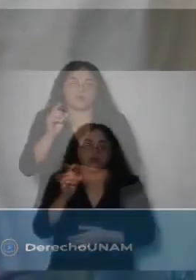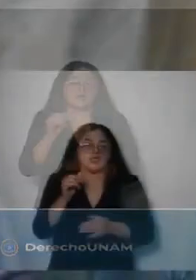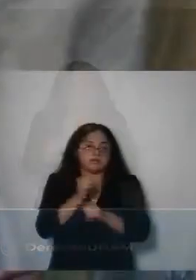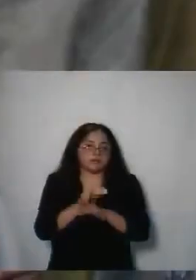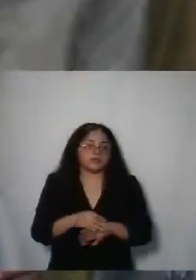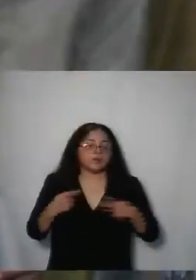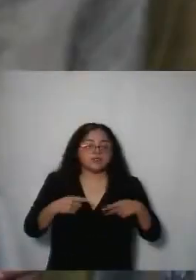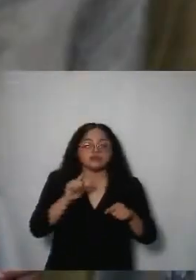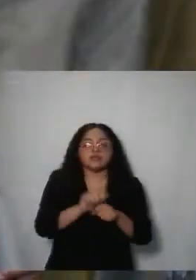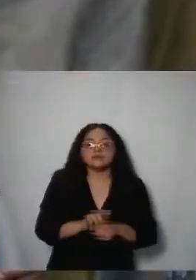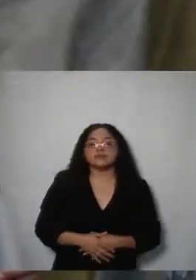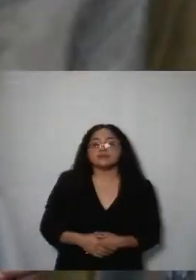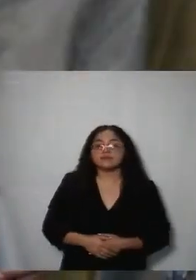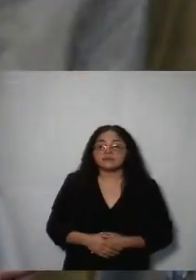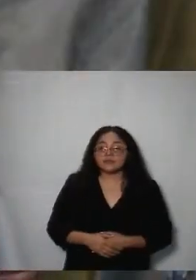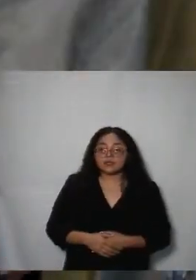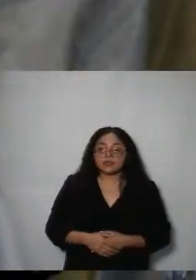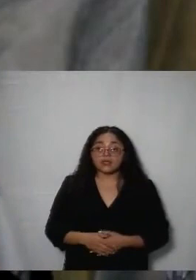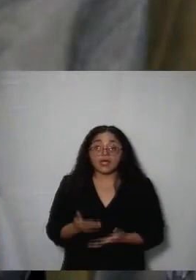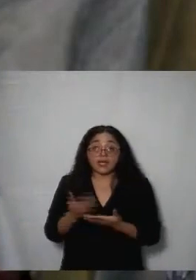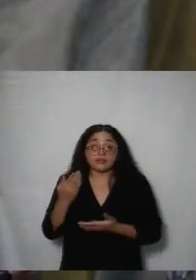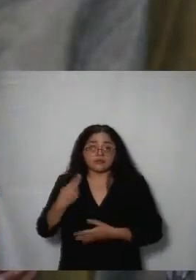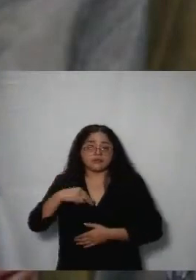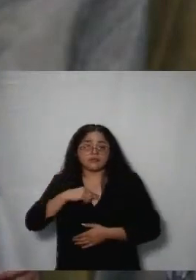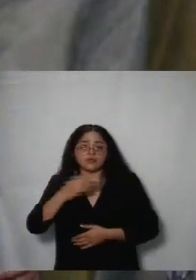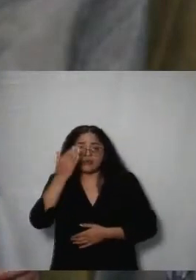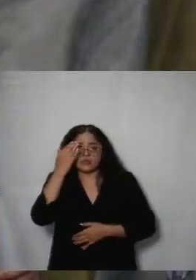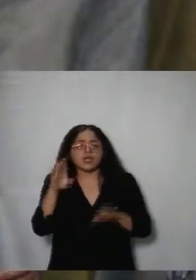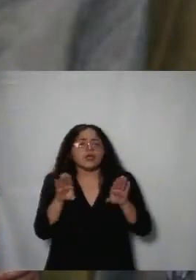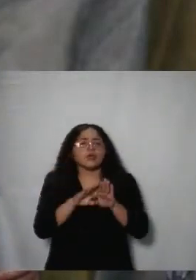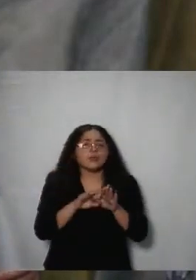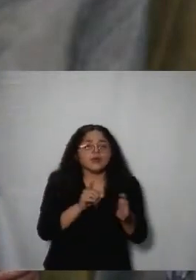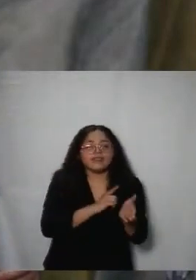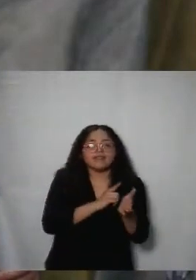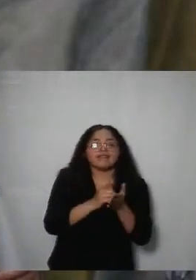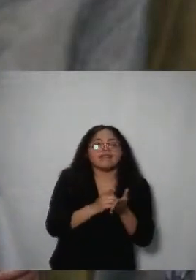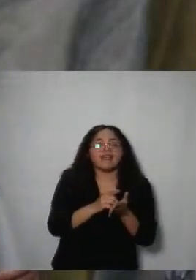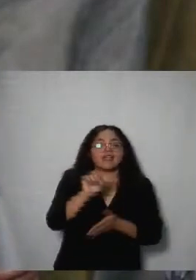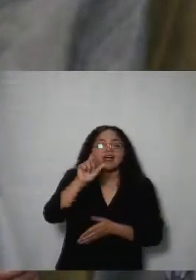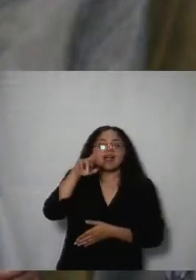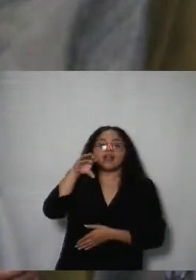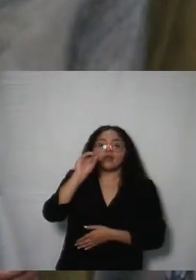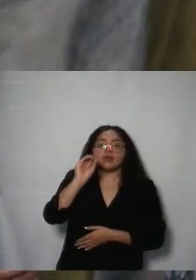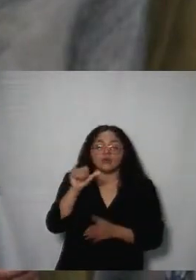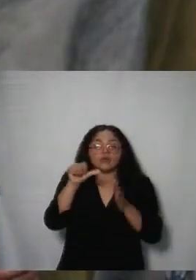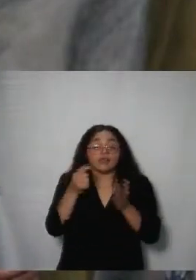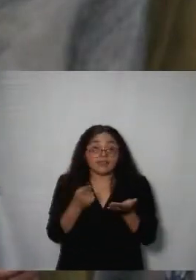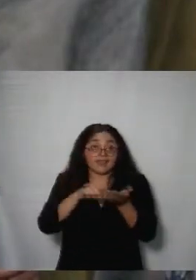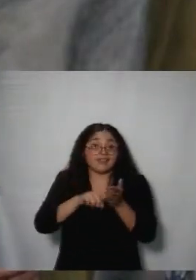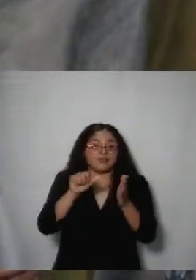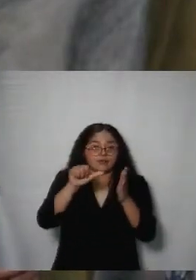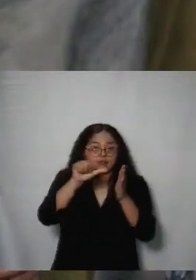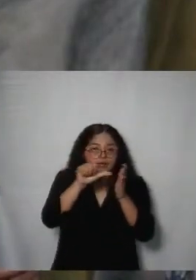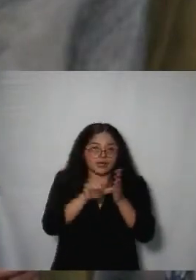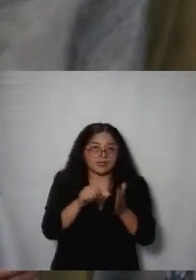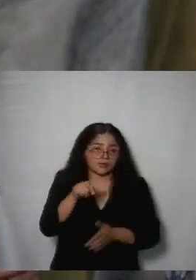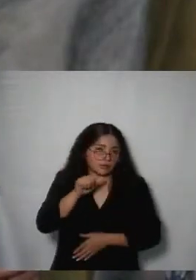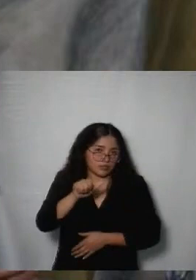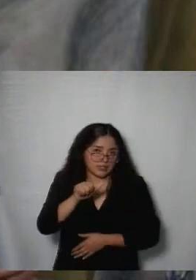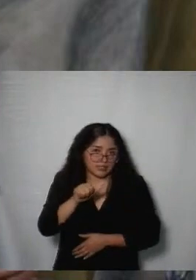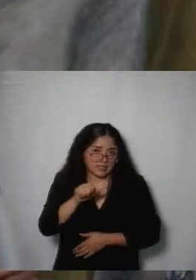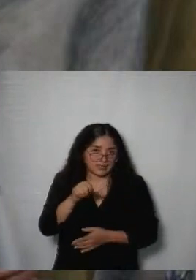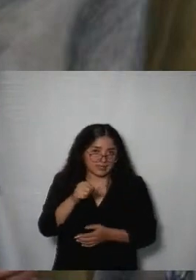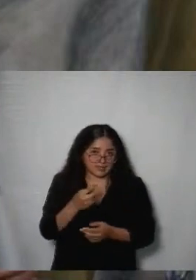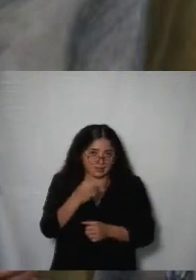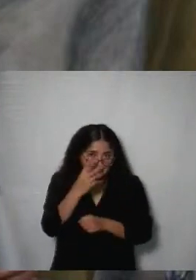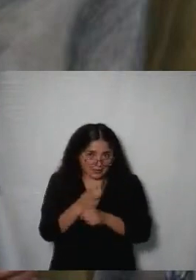en datos personales los que comúnmente conocemos como derechos arco estos están en el artículo 16 segundo párrafo de